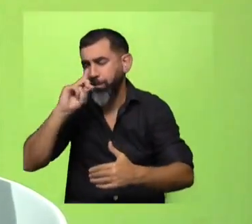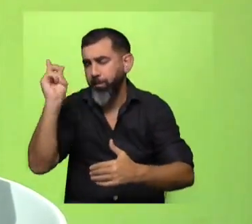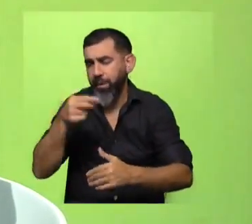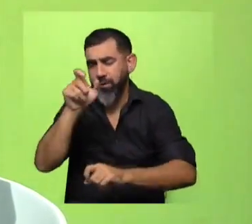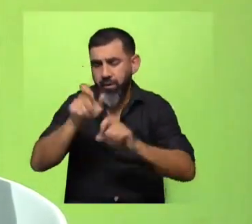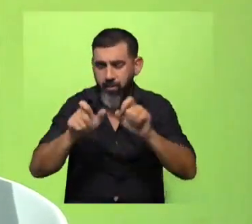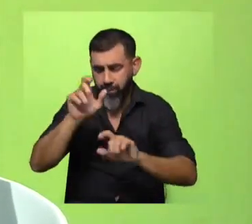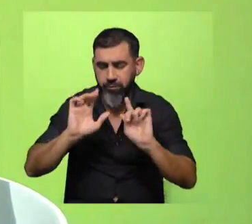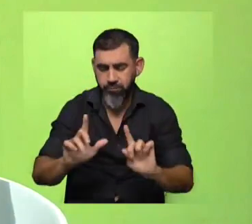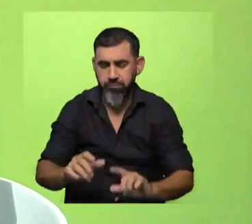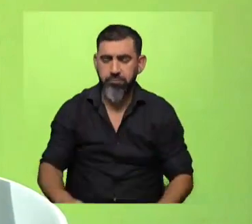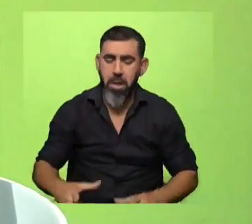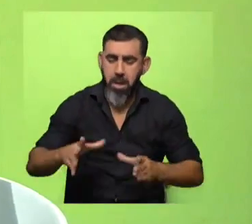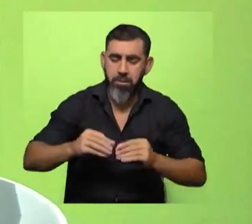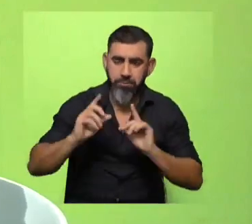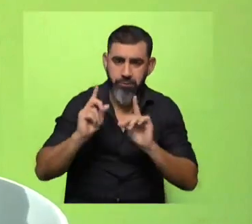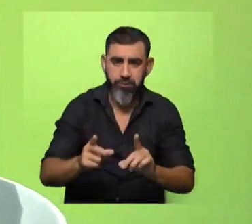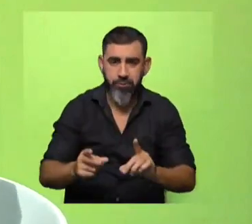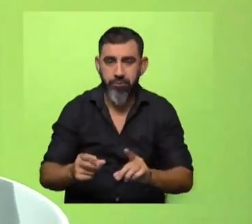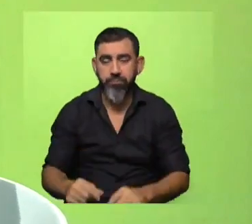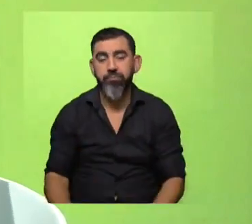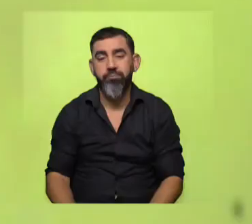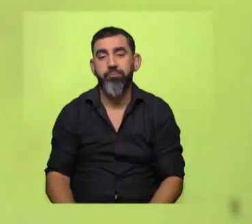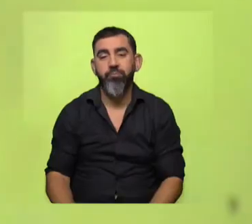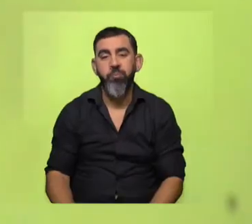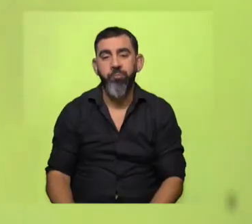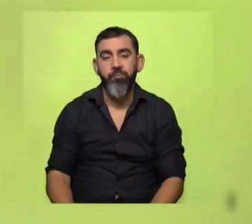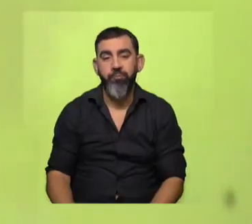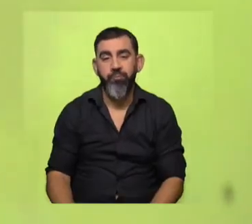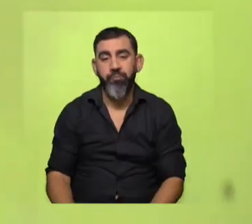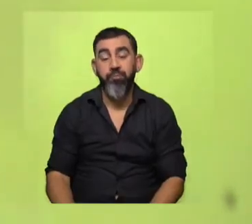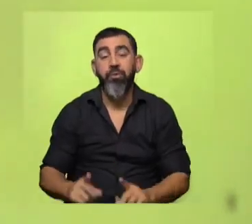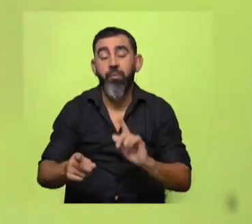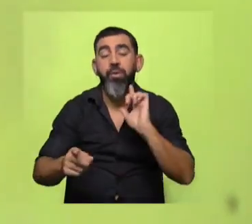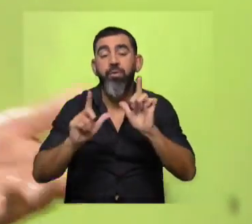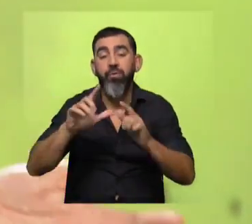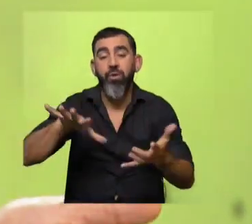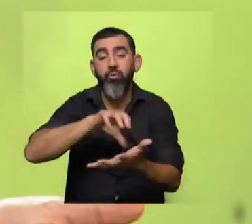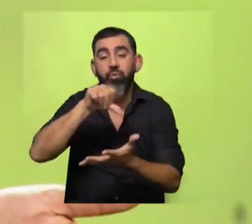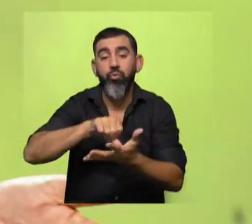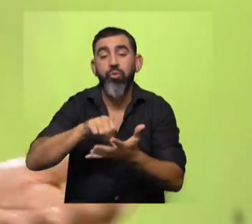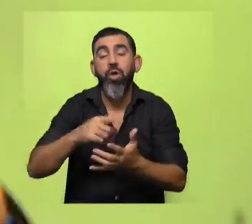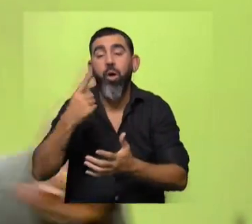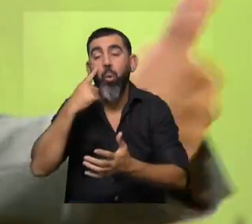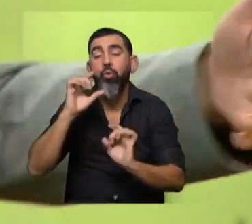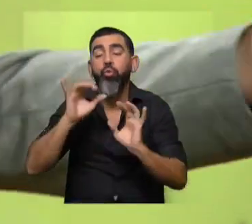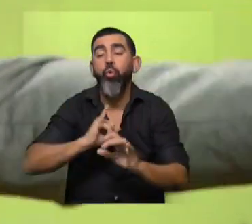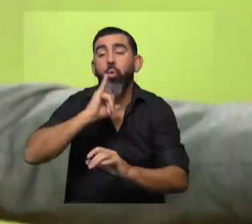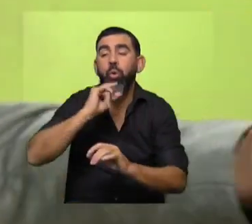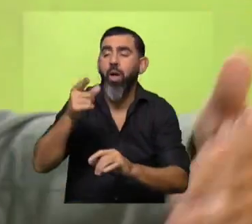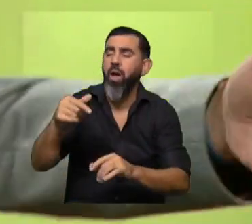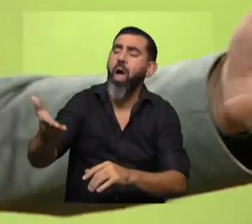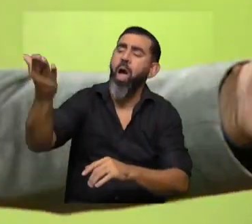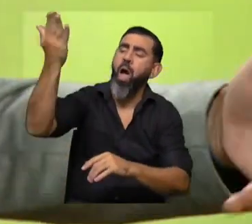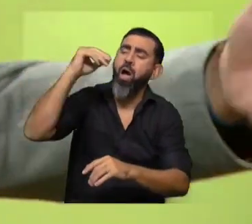tomado en cuenta por los vecinos y también ayuda a que lo puedan conservar. Y volver a disfrutar de una ciudad que conocemos por cuentos, veces, ¿no? Acá antes el